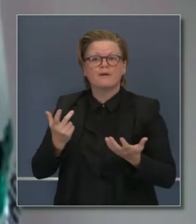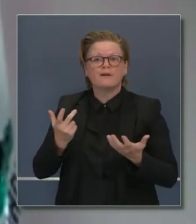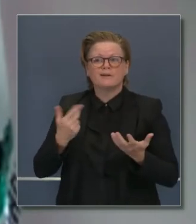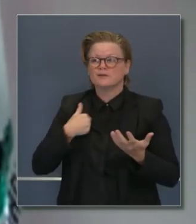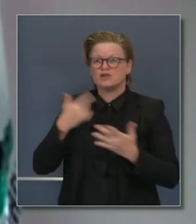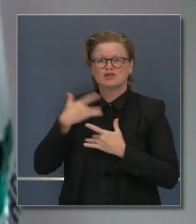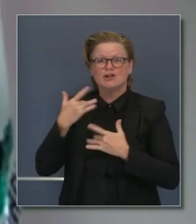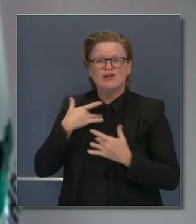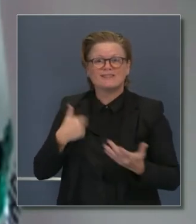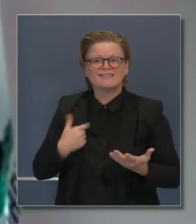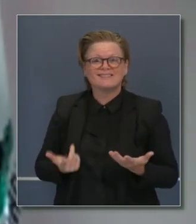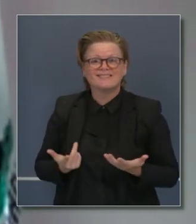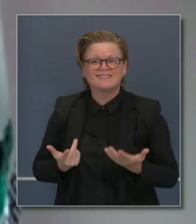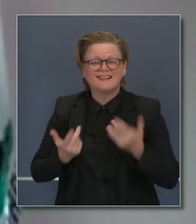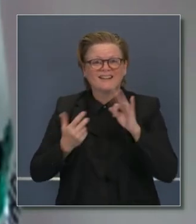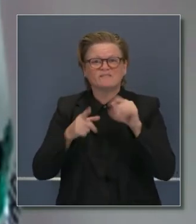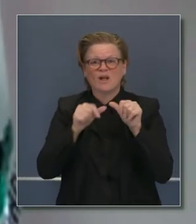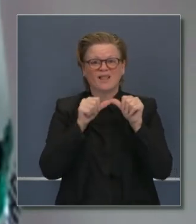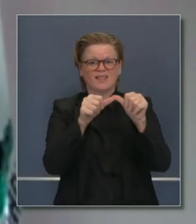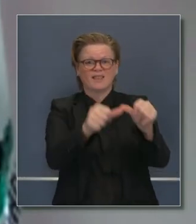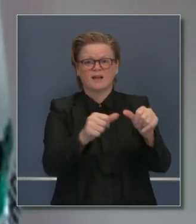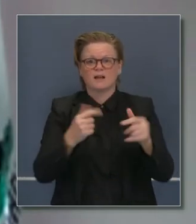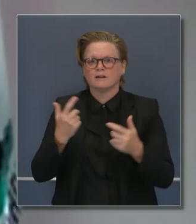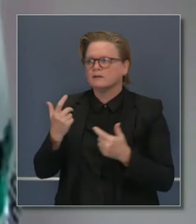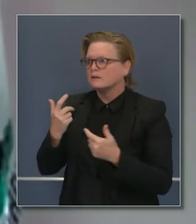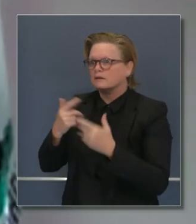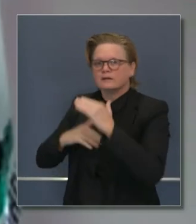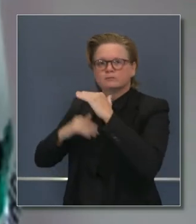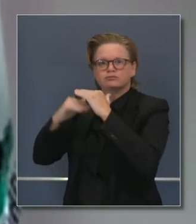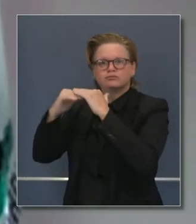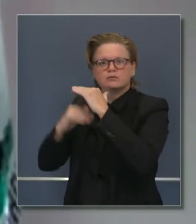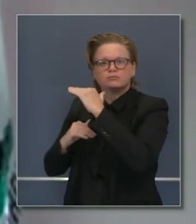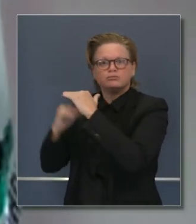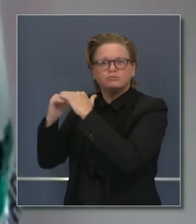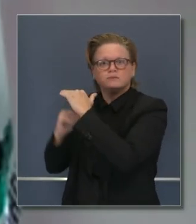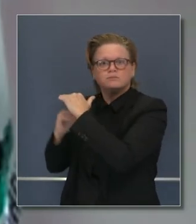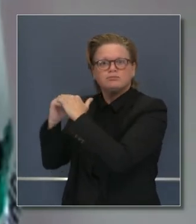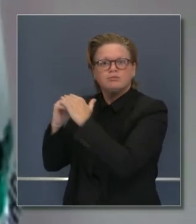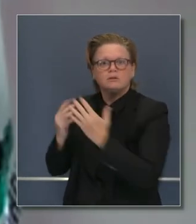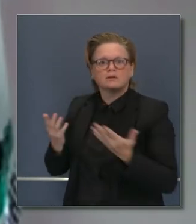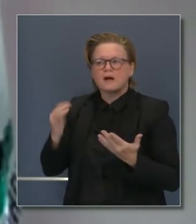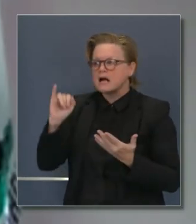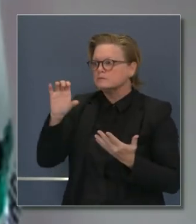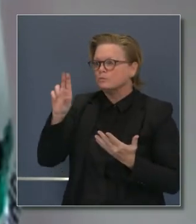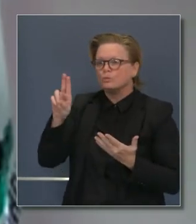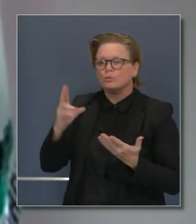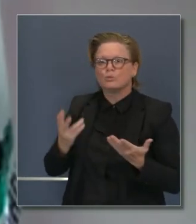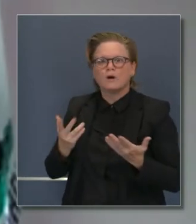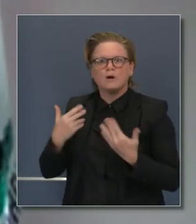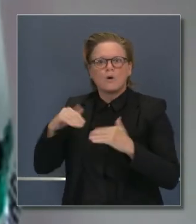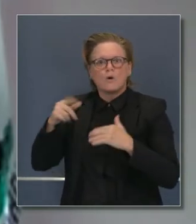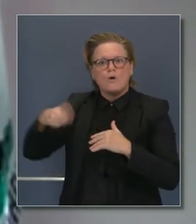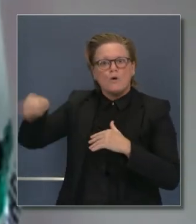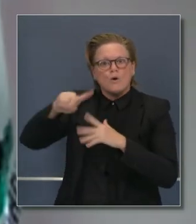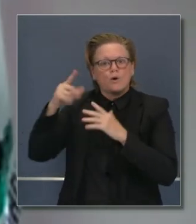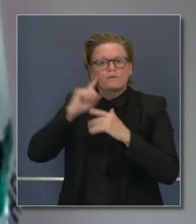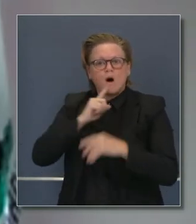a personas enfermas. Pero sí es cuestión de personal. Sabemos que aquellos trabajadores del frente han cargado